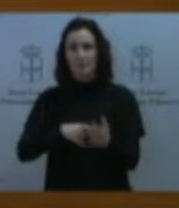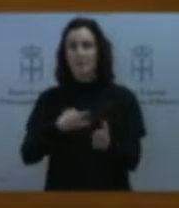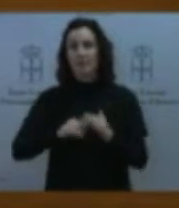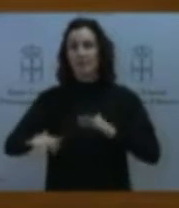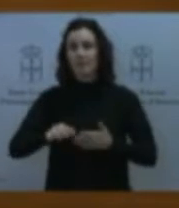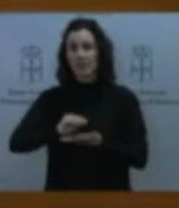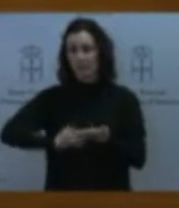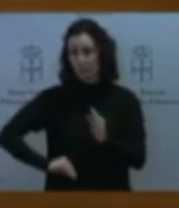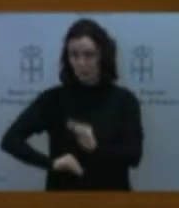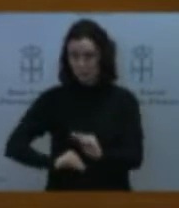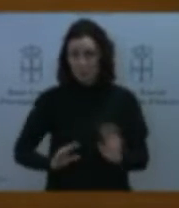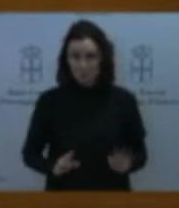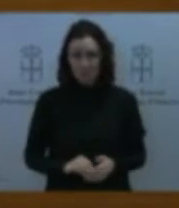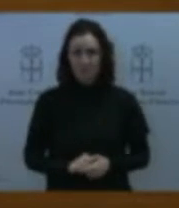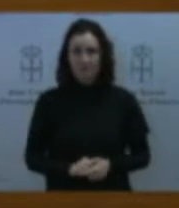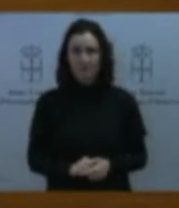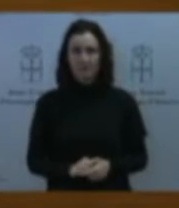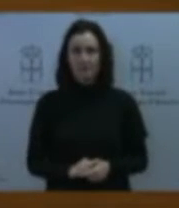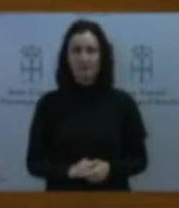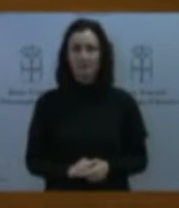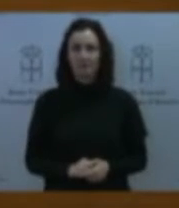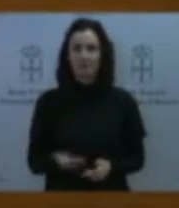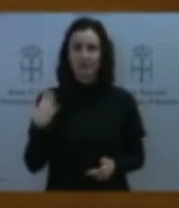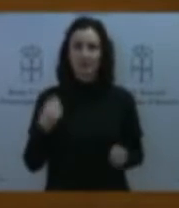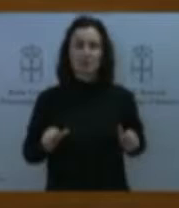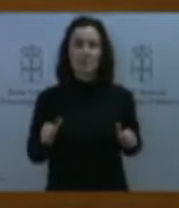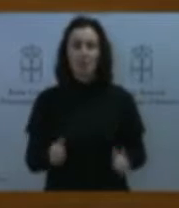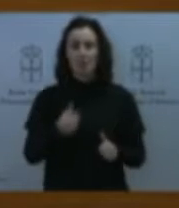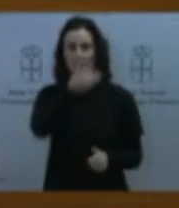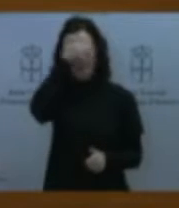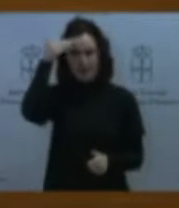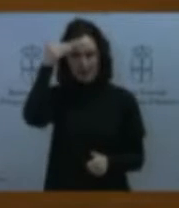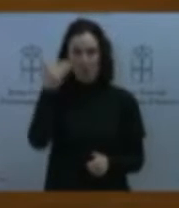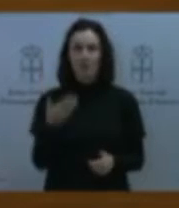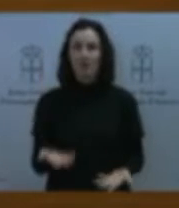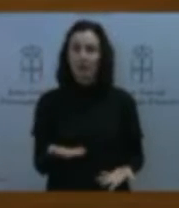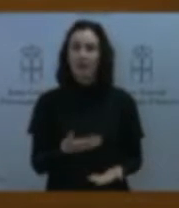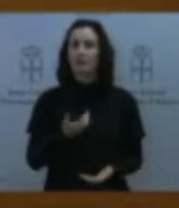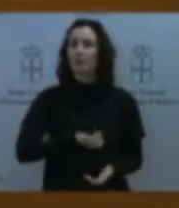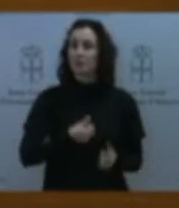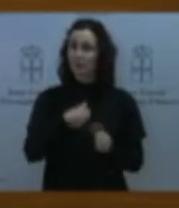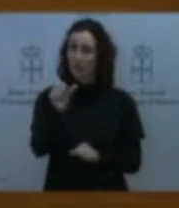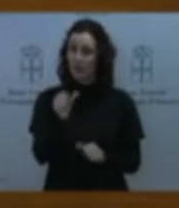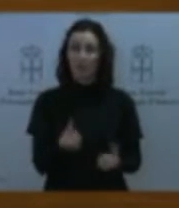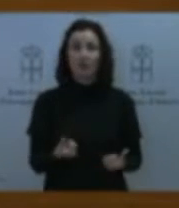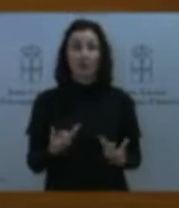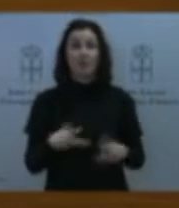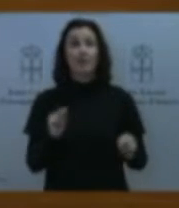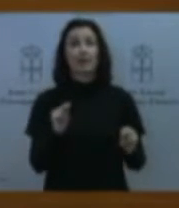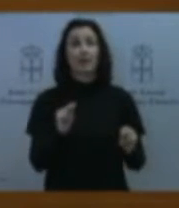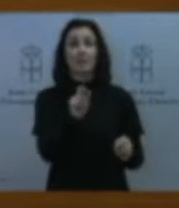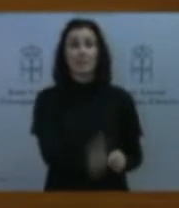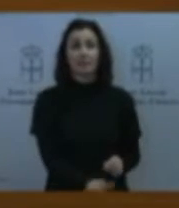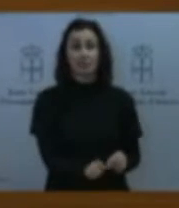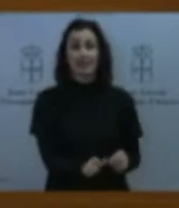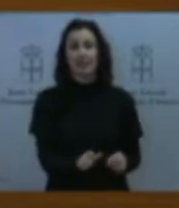Antes de que empezara el verano pasado, el Ayuntamiento de Gijón cesa a esta persona y tarda tres meses en nombrar